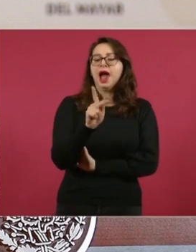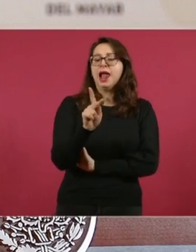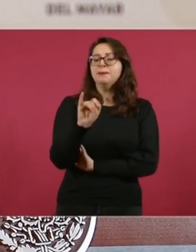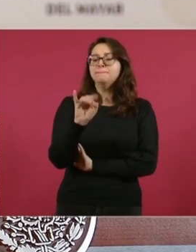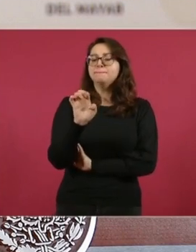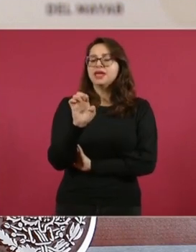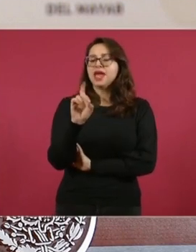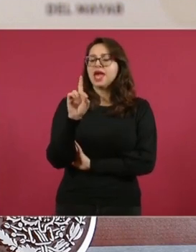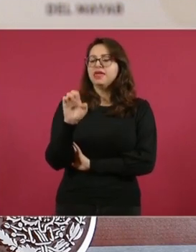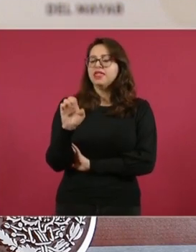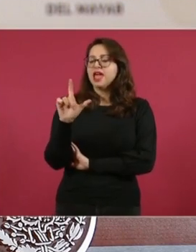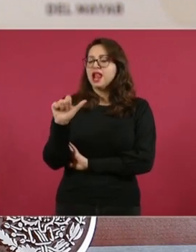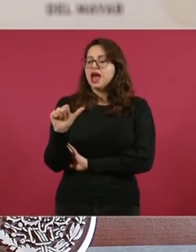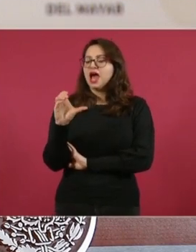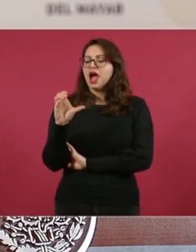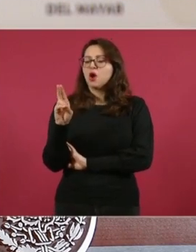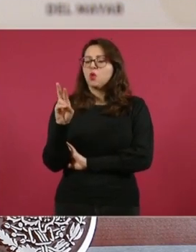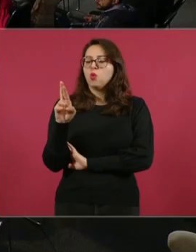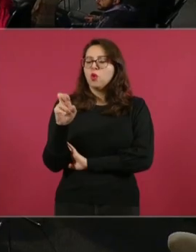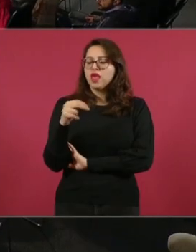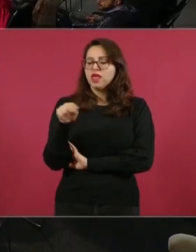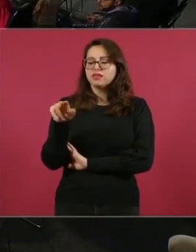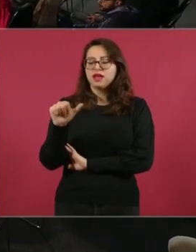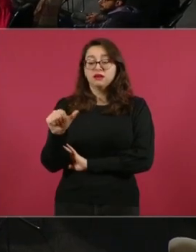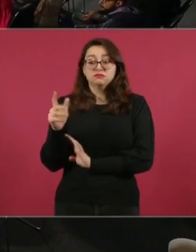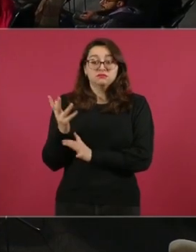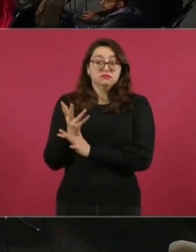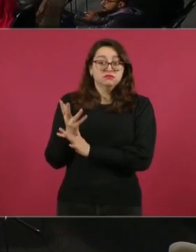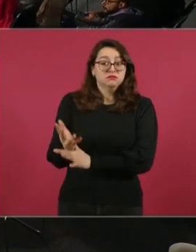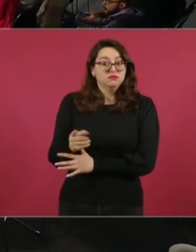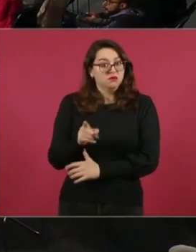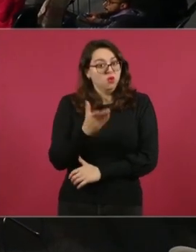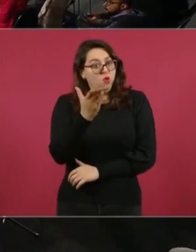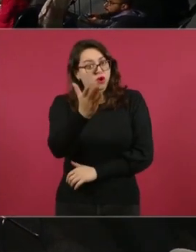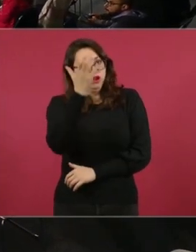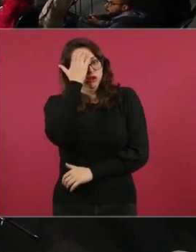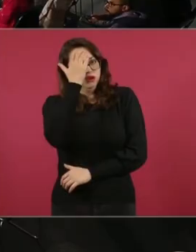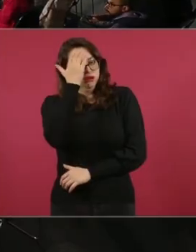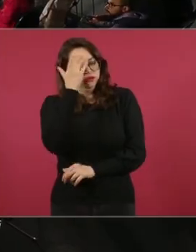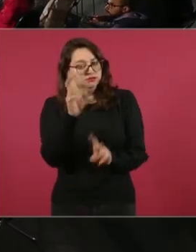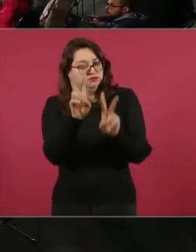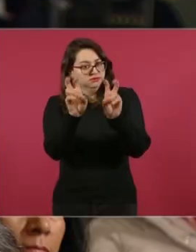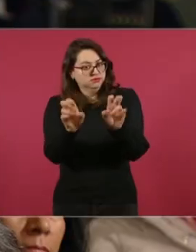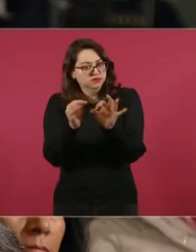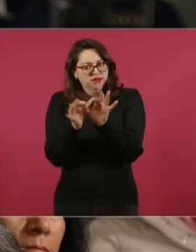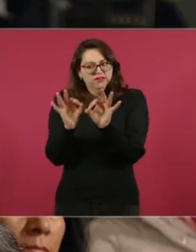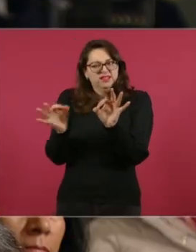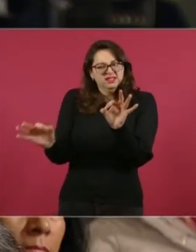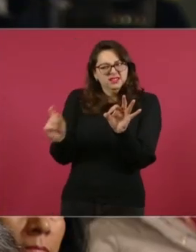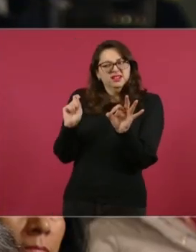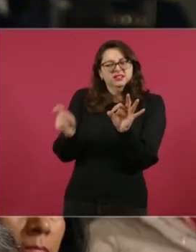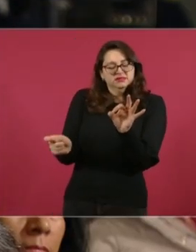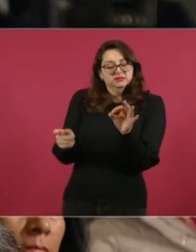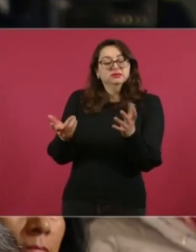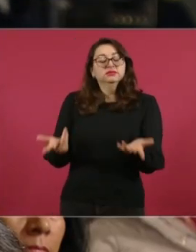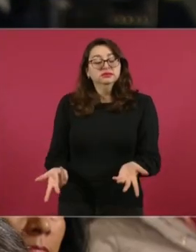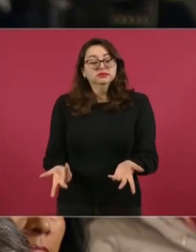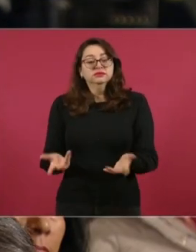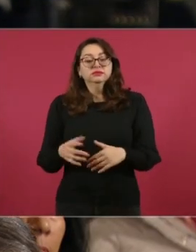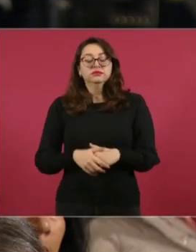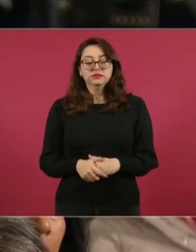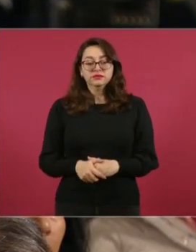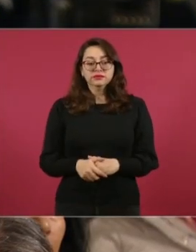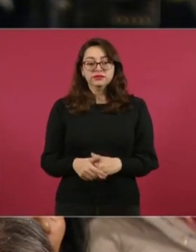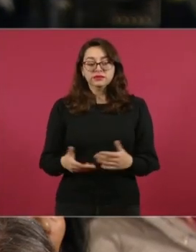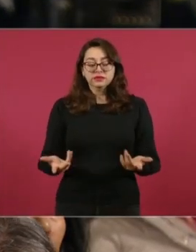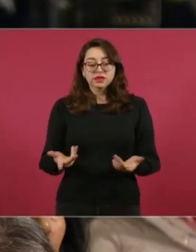tema que seguramente usted le va a recordar, que cuando va a Ensenada llega a un lugar y camina en